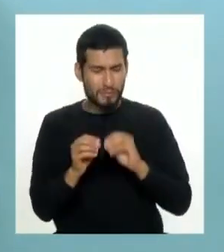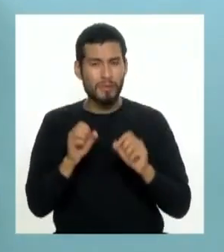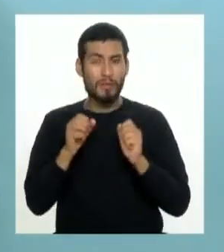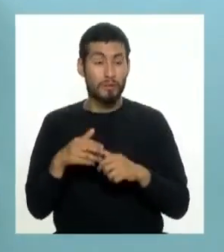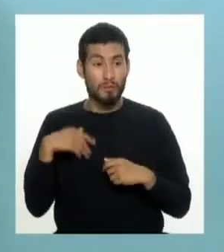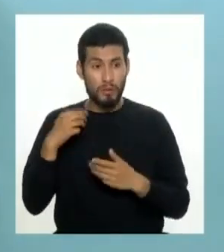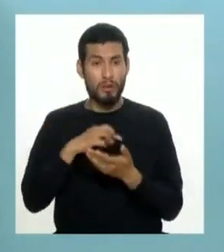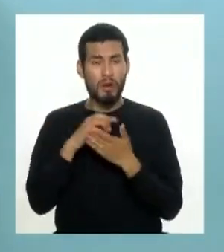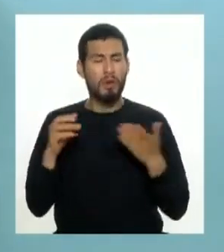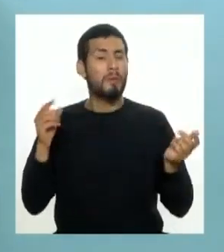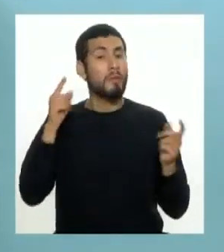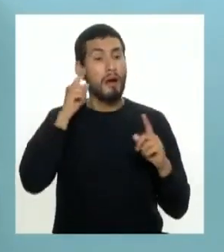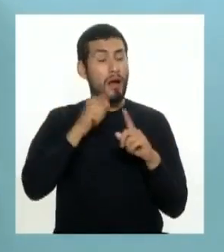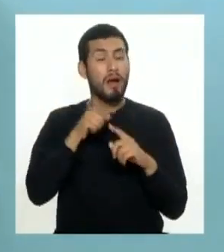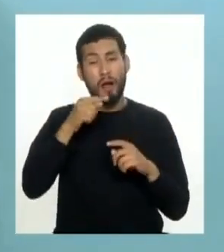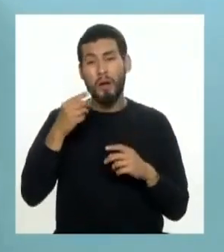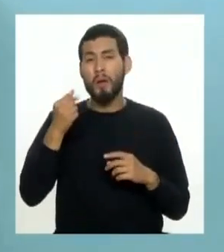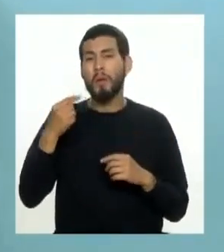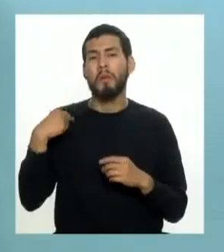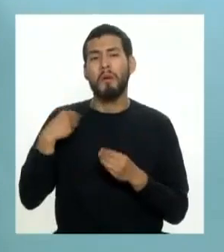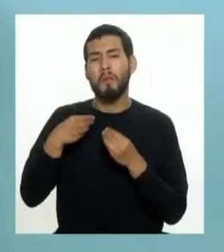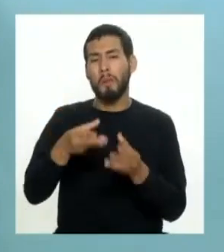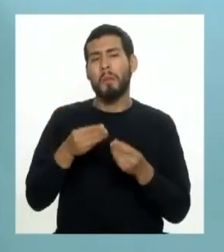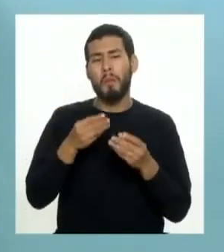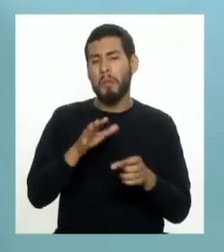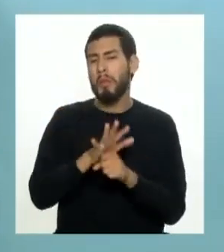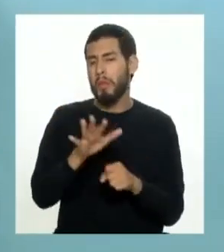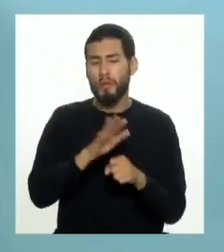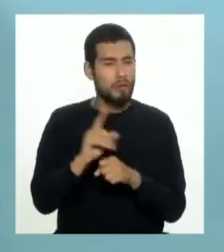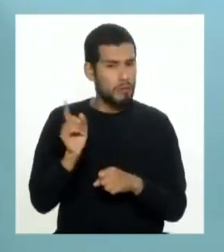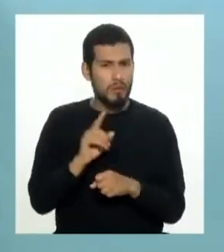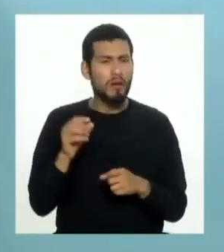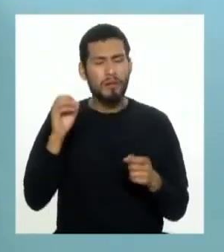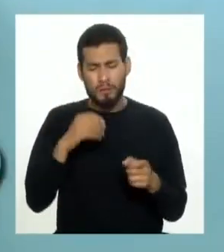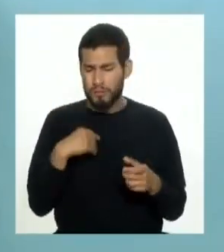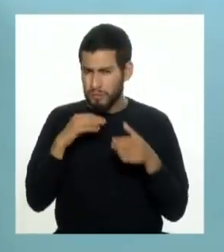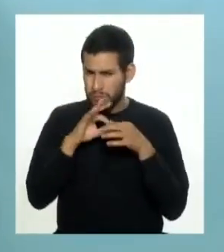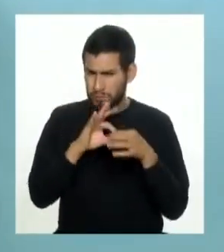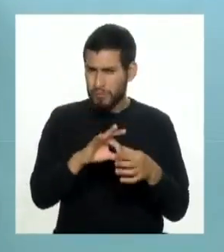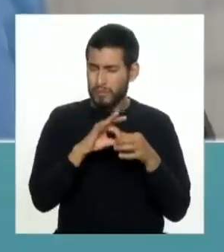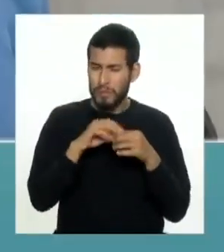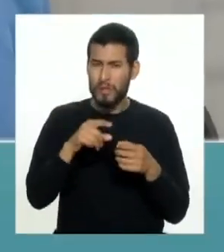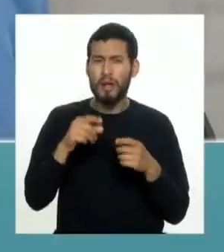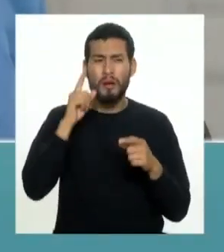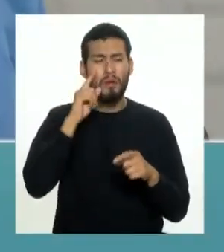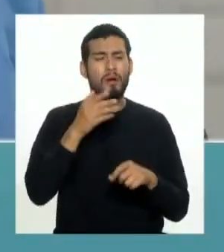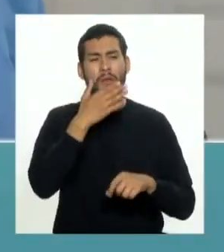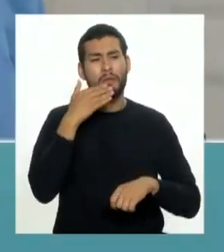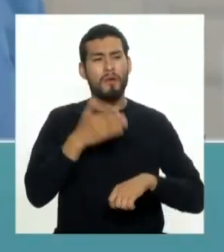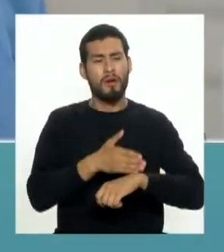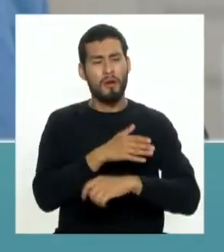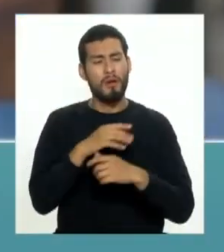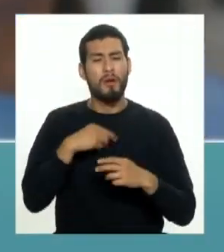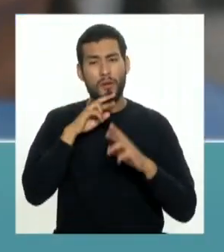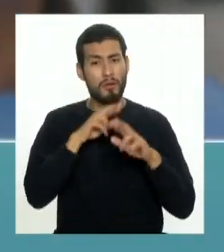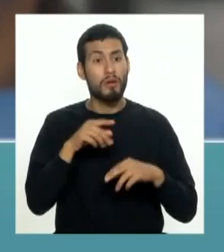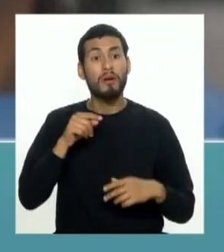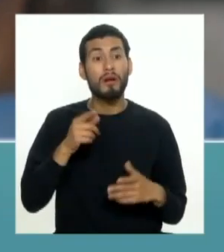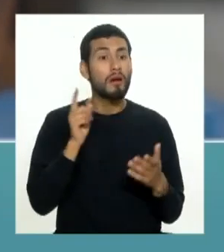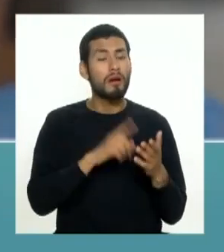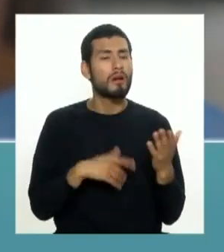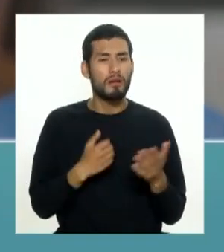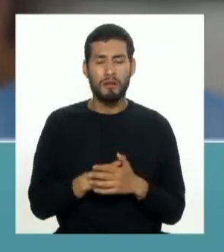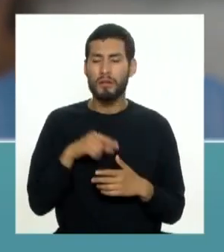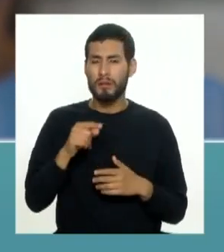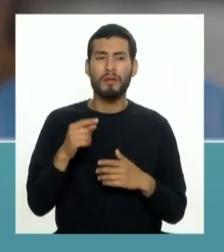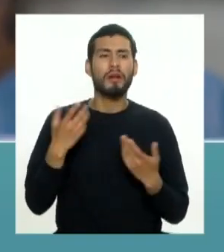intervención del programa más allá de la transferencia de un incentivo monetario que podamos vincular el incentivo a mejores resultados y un gran resultado tiene que ver con